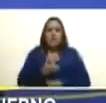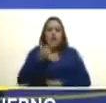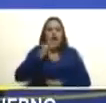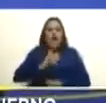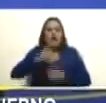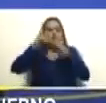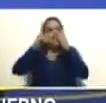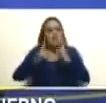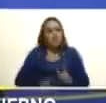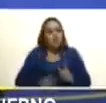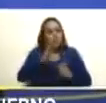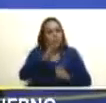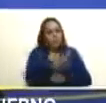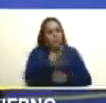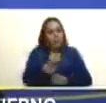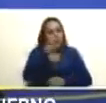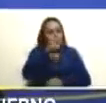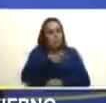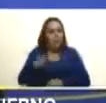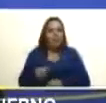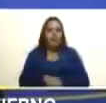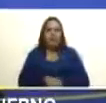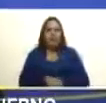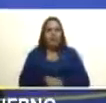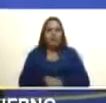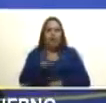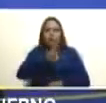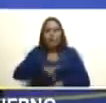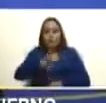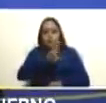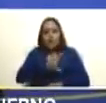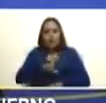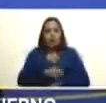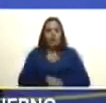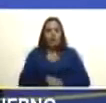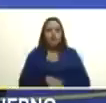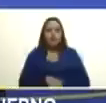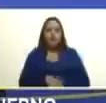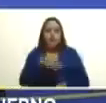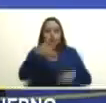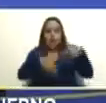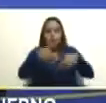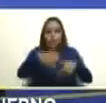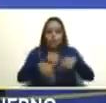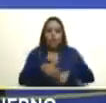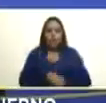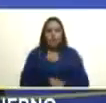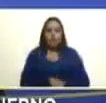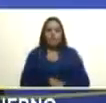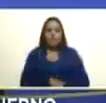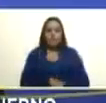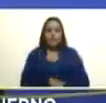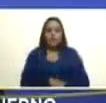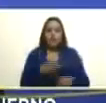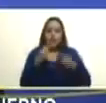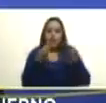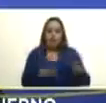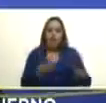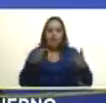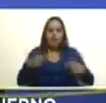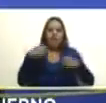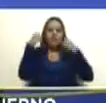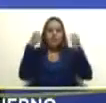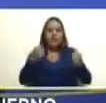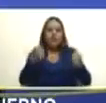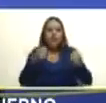mandato sagrado del pueblo a través de la unánime votación que dio la victoria a la